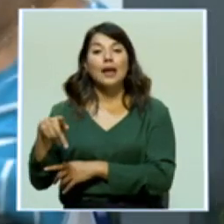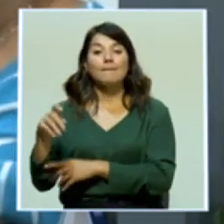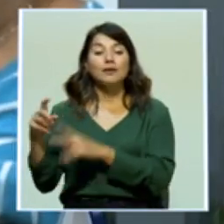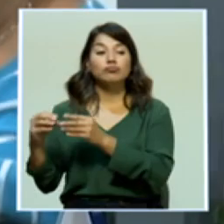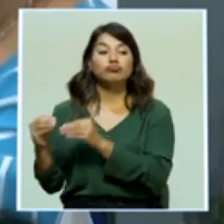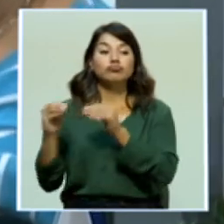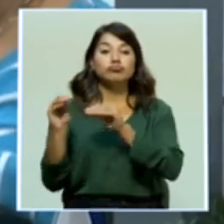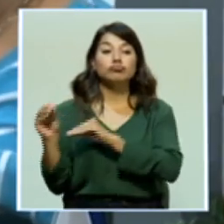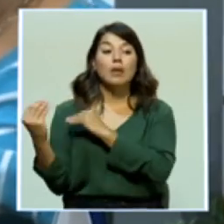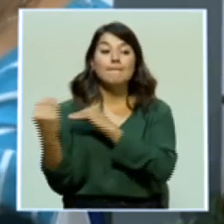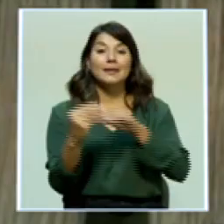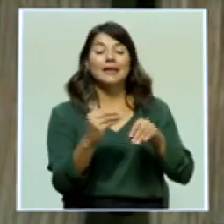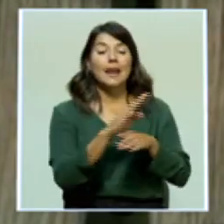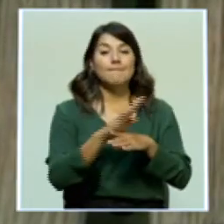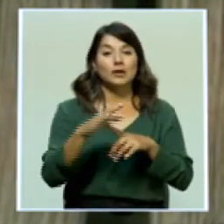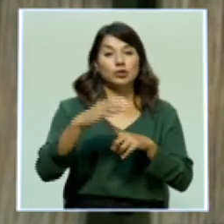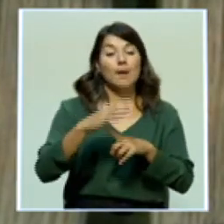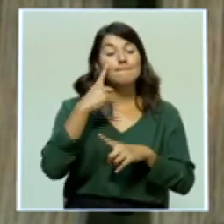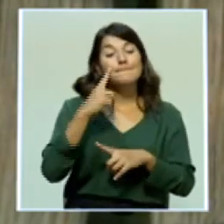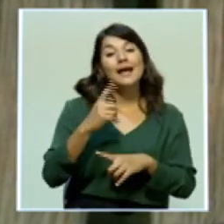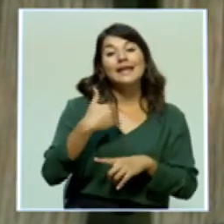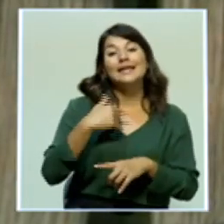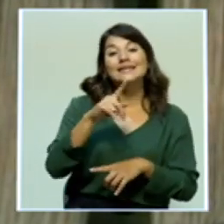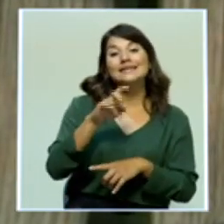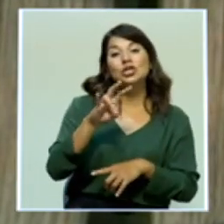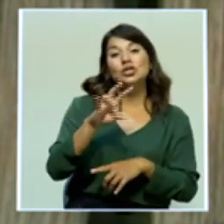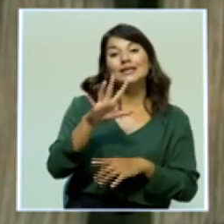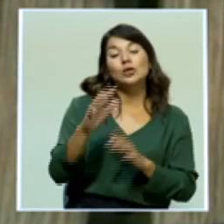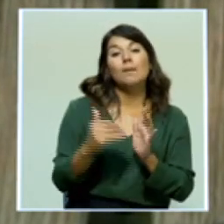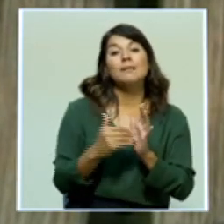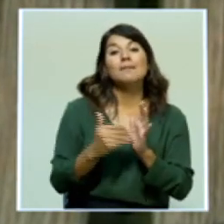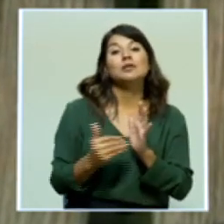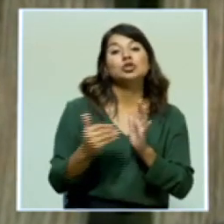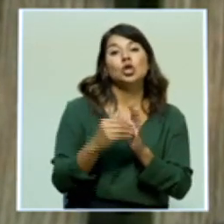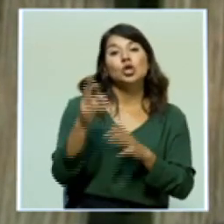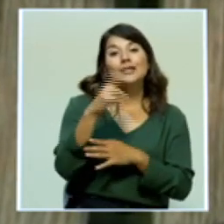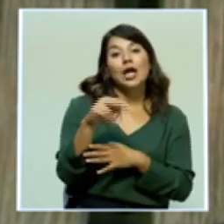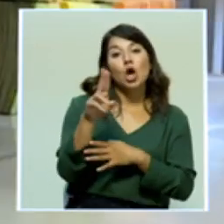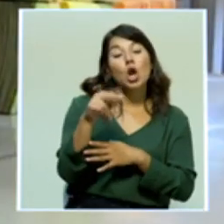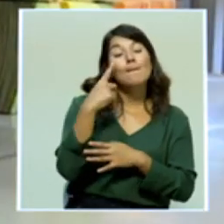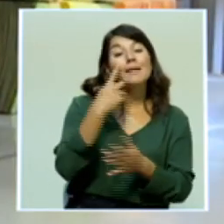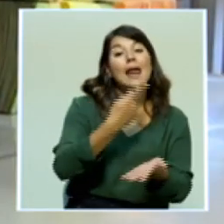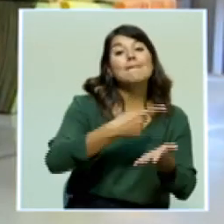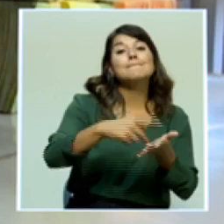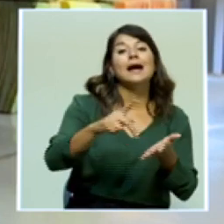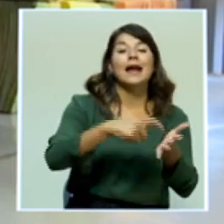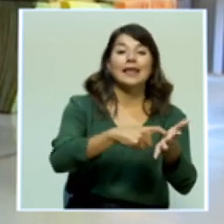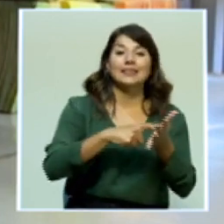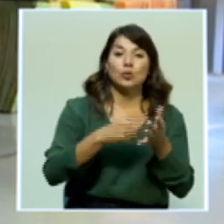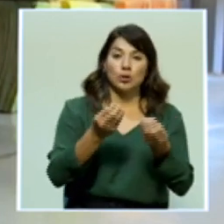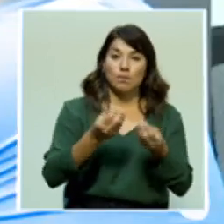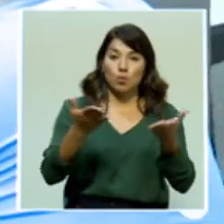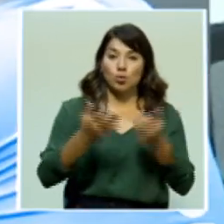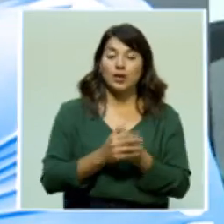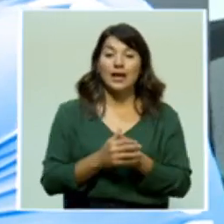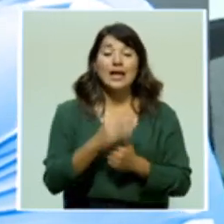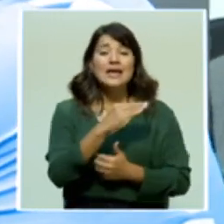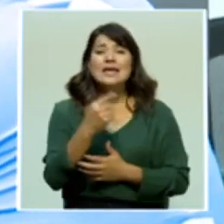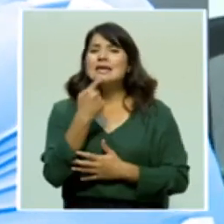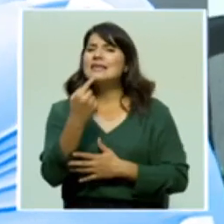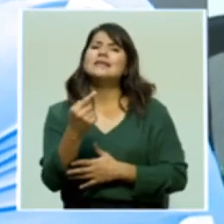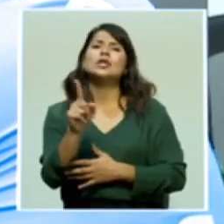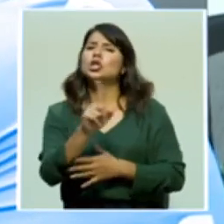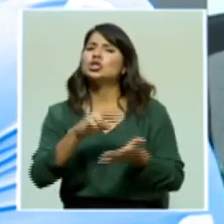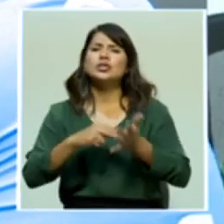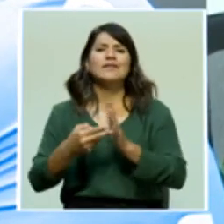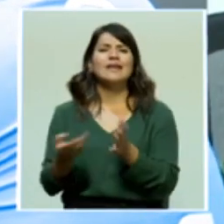175.000 millones de colones para pagar la deuda pública. Y advirtió en su momento de que no se trata de un cierre de